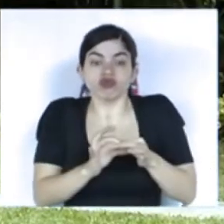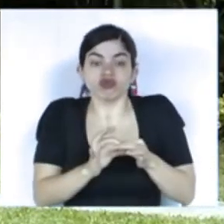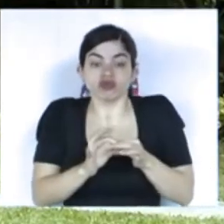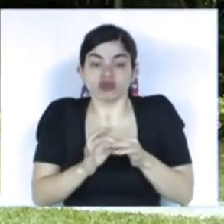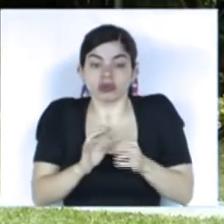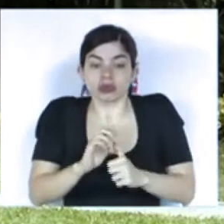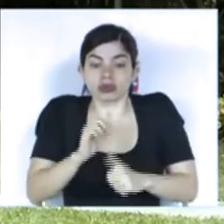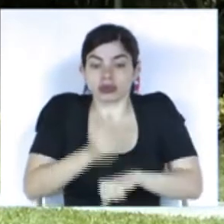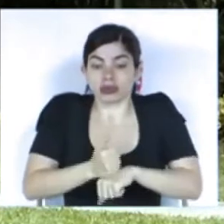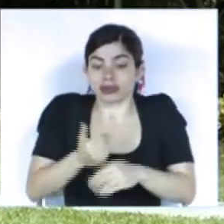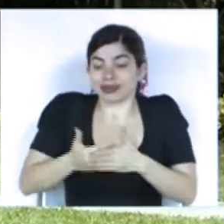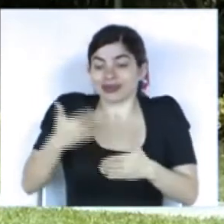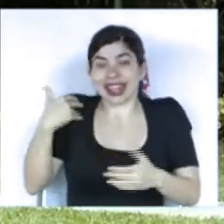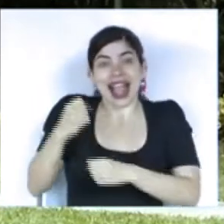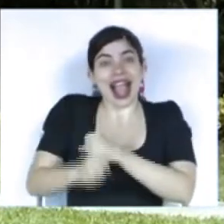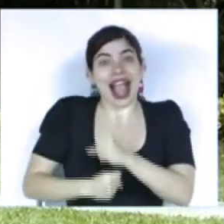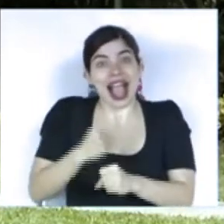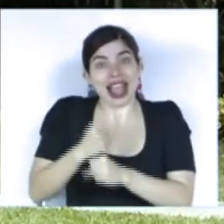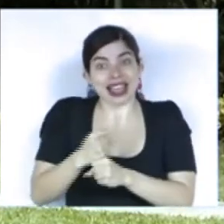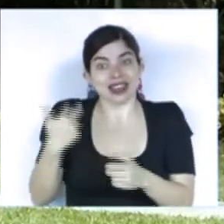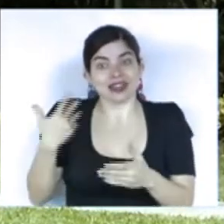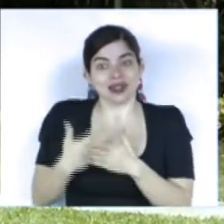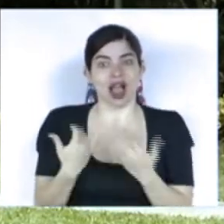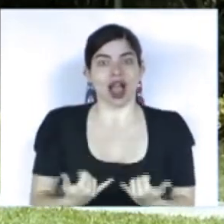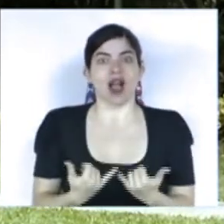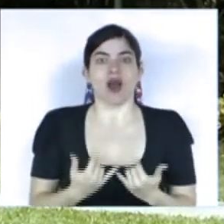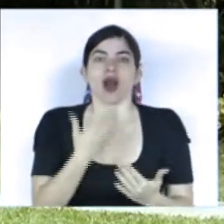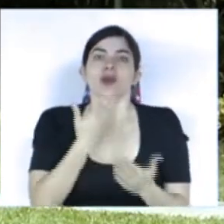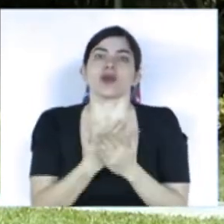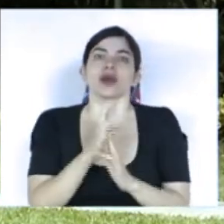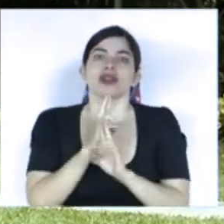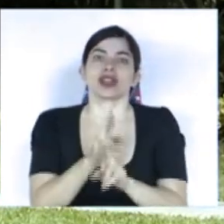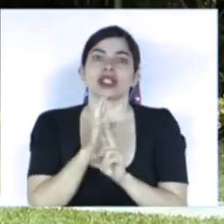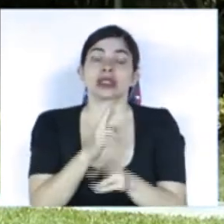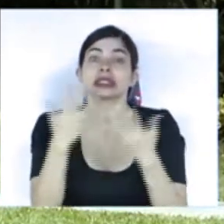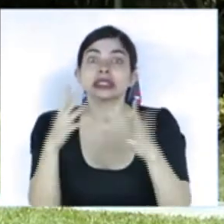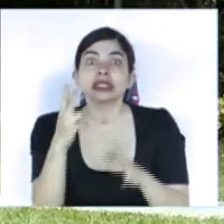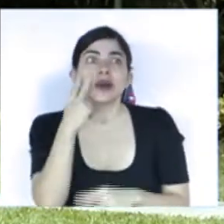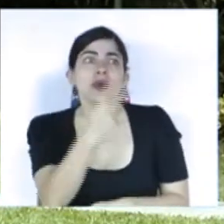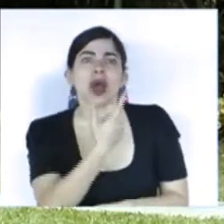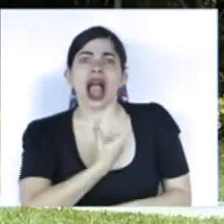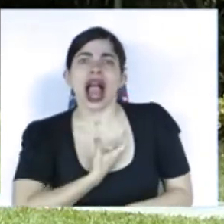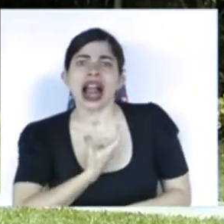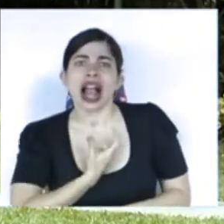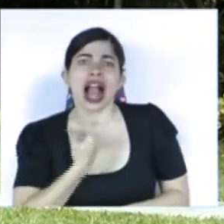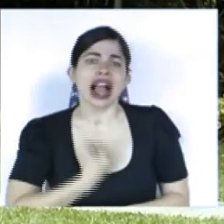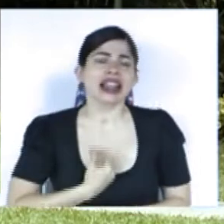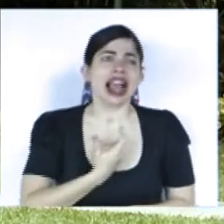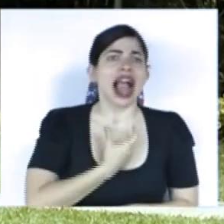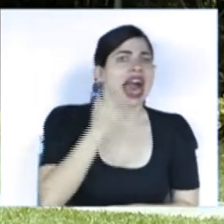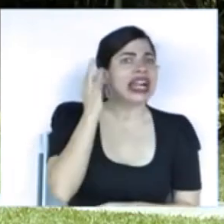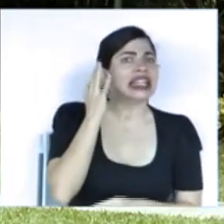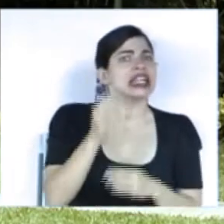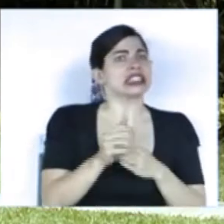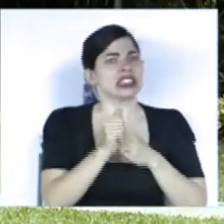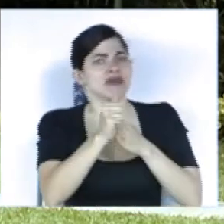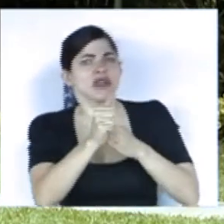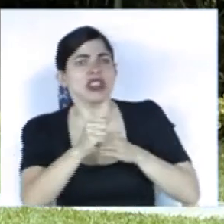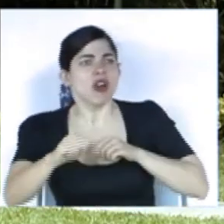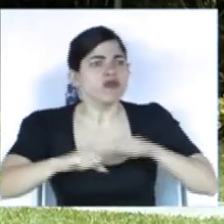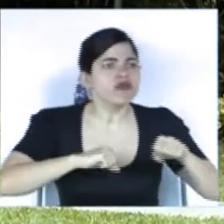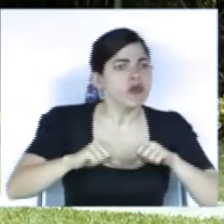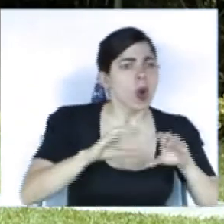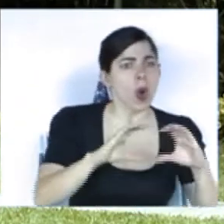por los últimos años nos ha dado muy buenos resultados. Hemos visto alcaldes, alcaldesas al frente liderando los comités